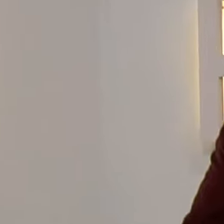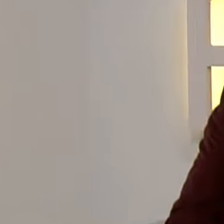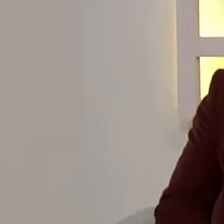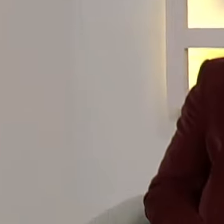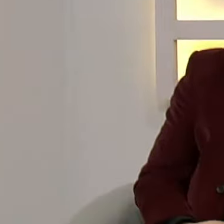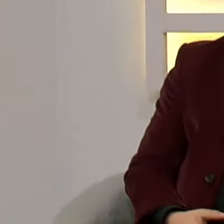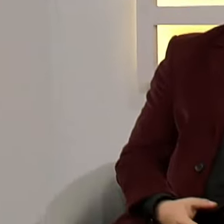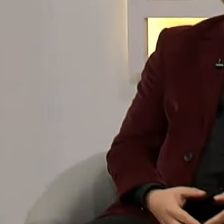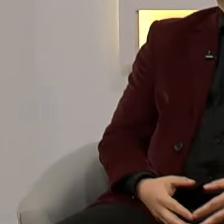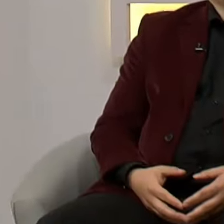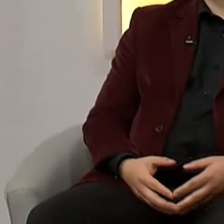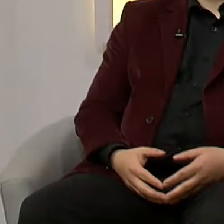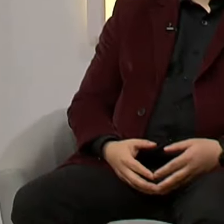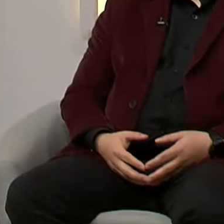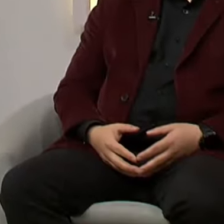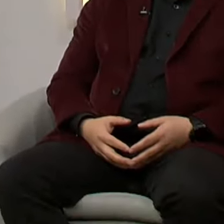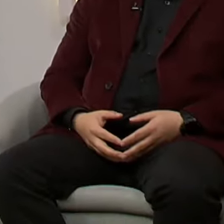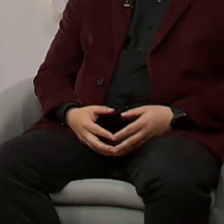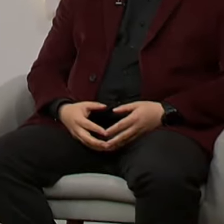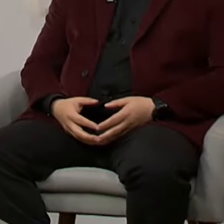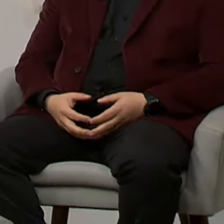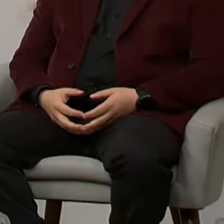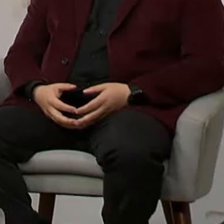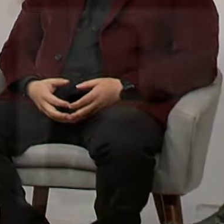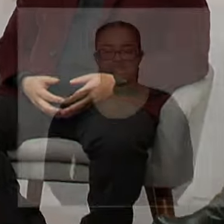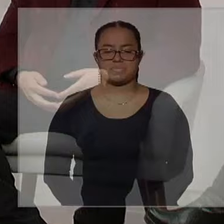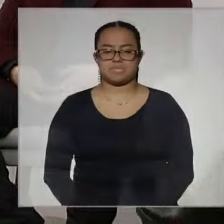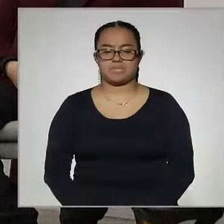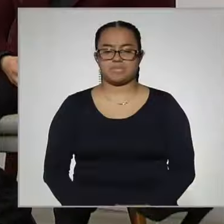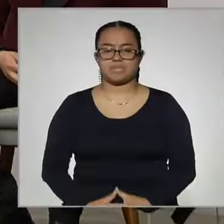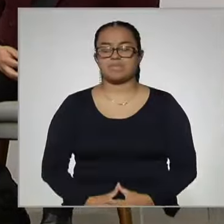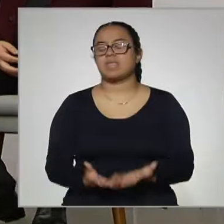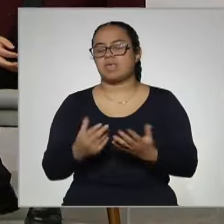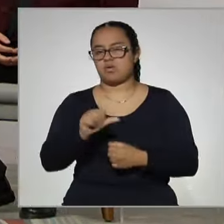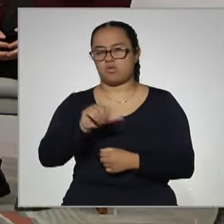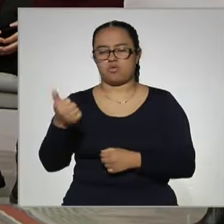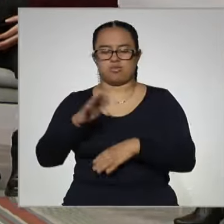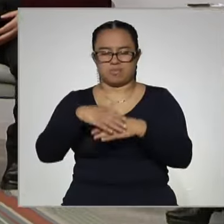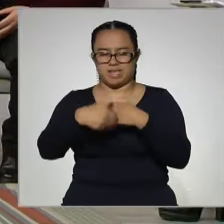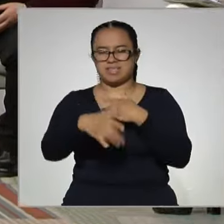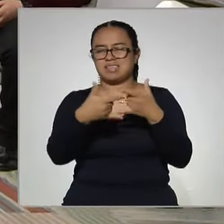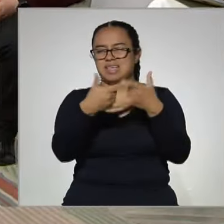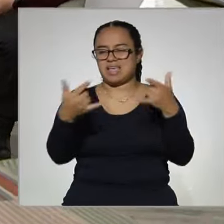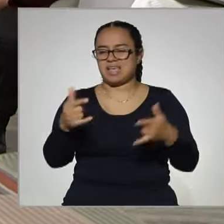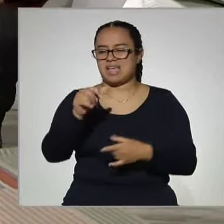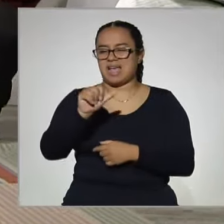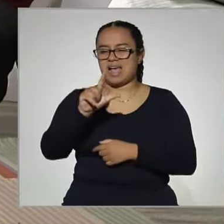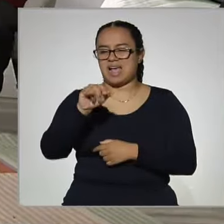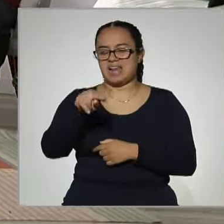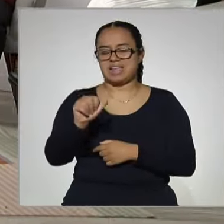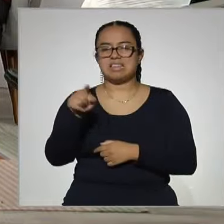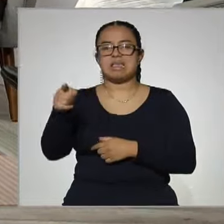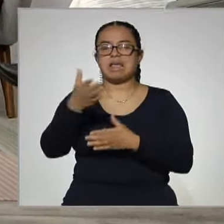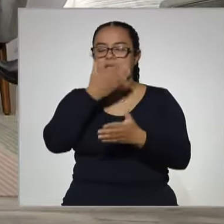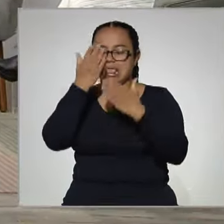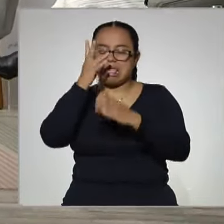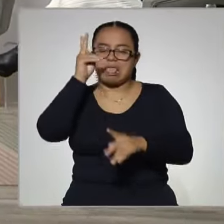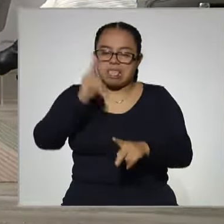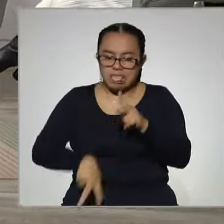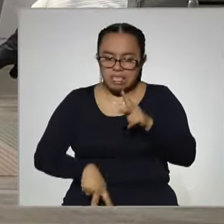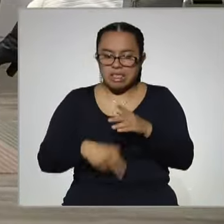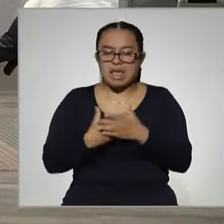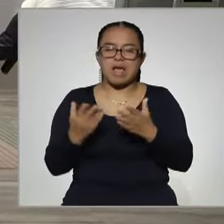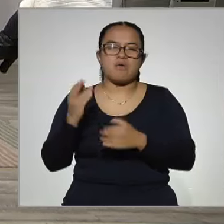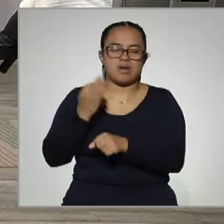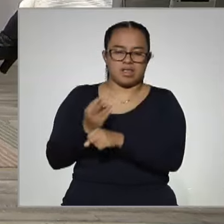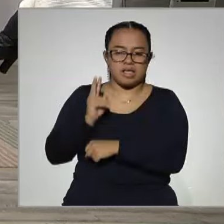Más adelante les vamos a compartir el testimonio de Alina. Ella, por razones económicas, no ha podido, no pudo continuar, retomó sus estudios. Ahora lo que